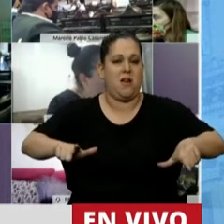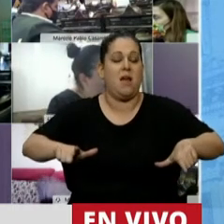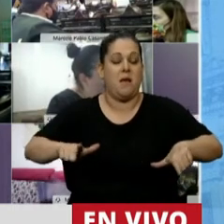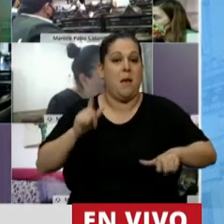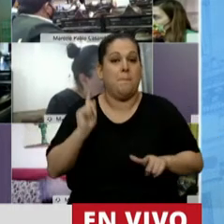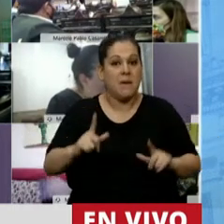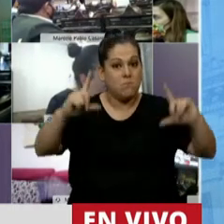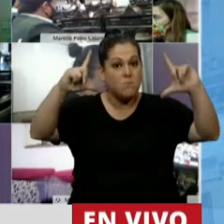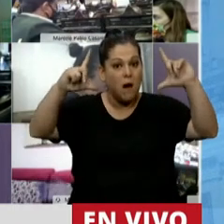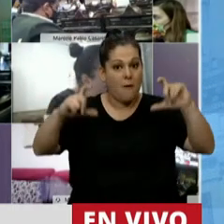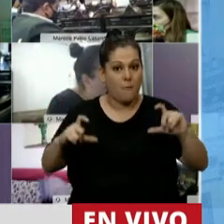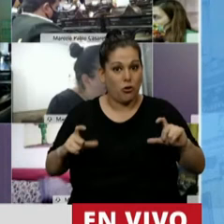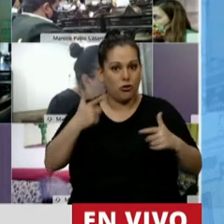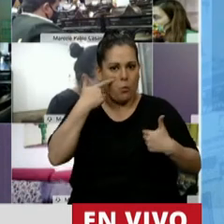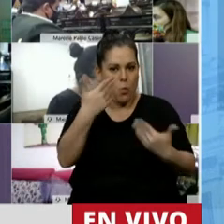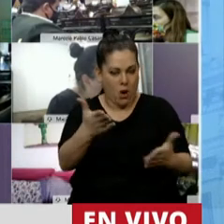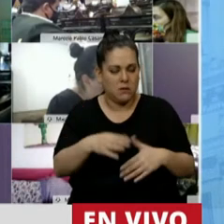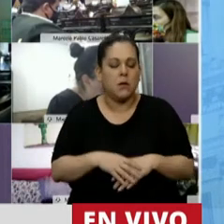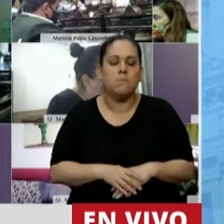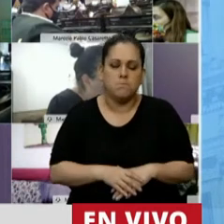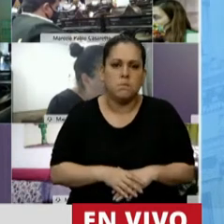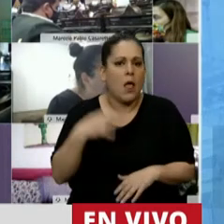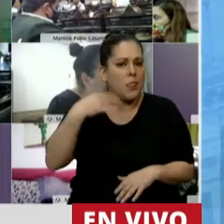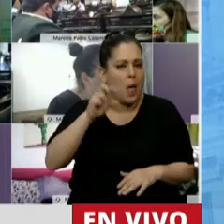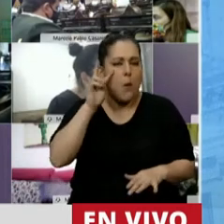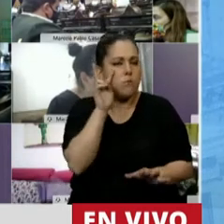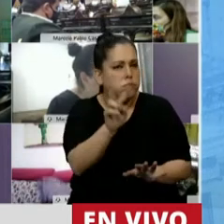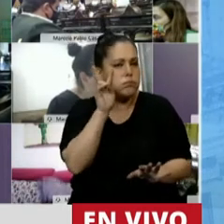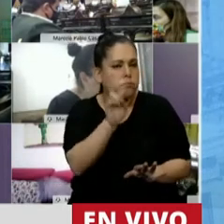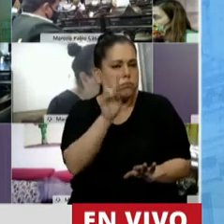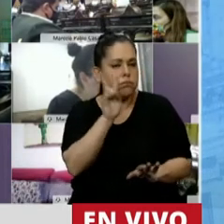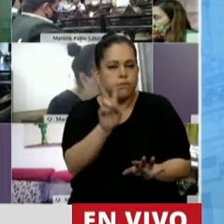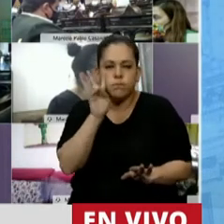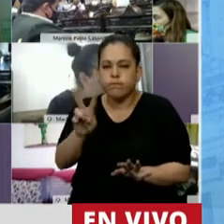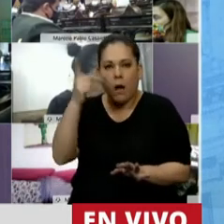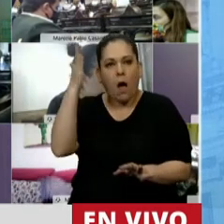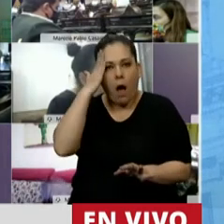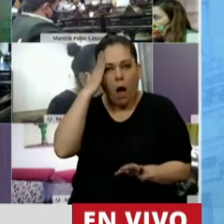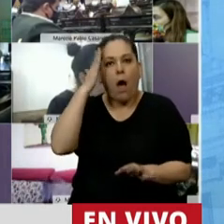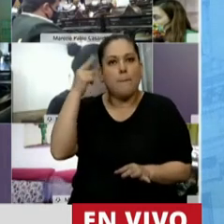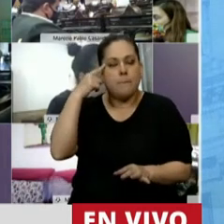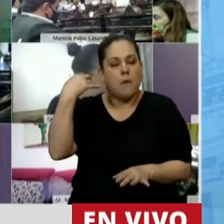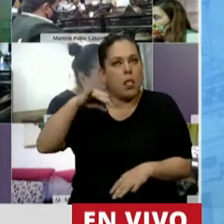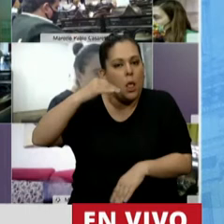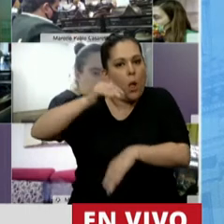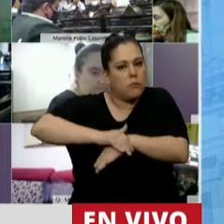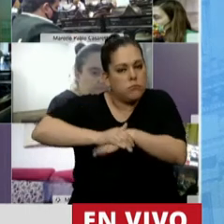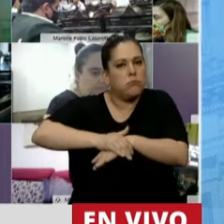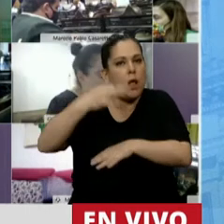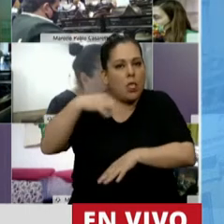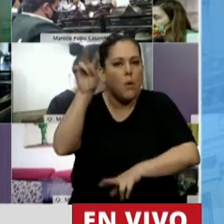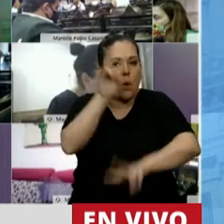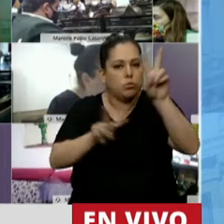imágenes que les acabo de mostrar, hay que seguir mirándolas, hay que hacerse cargo y encontrar soluciones, porque